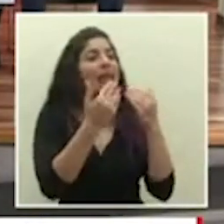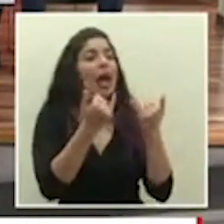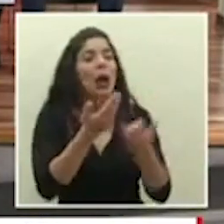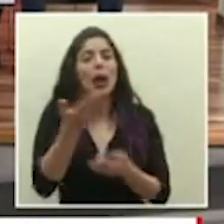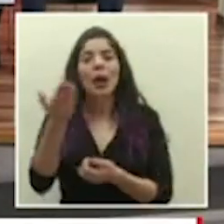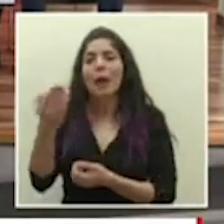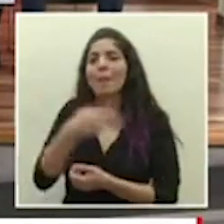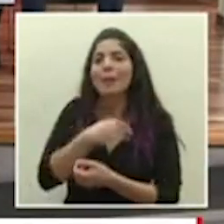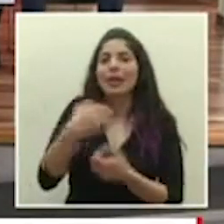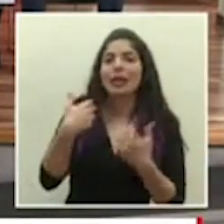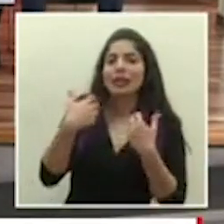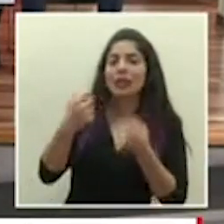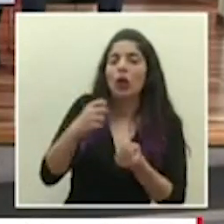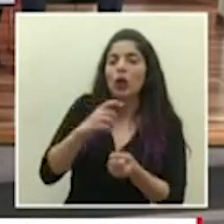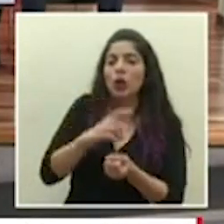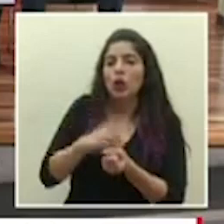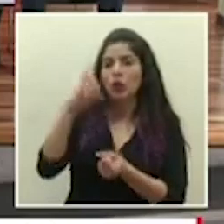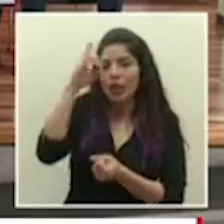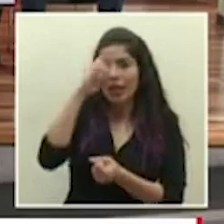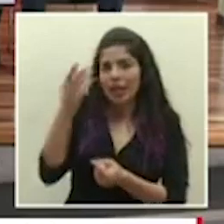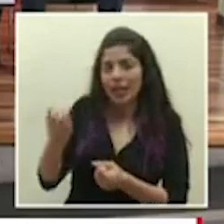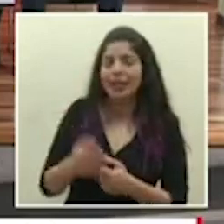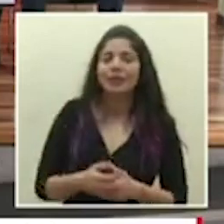Ministro de Salud el doctor Daniel Salas